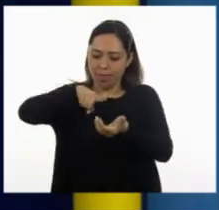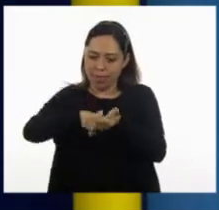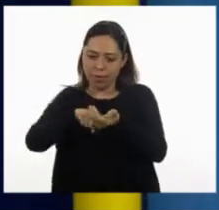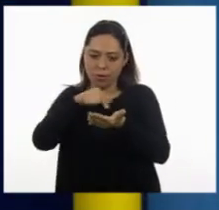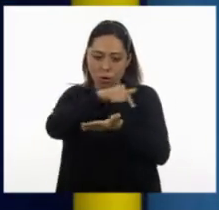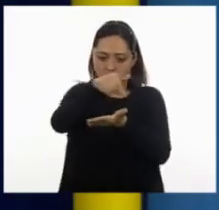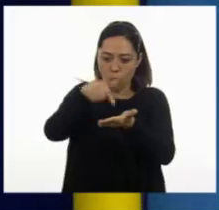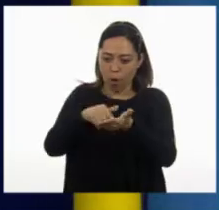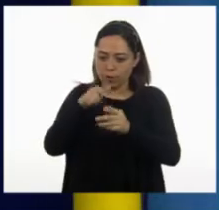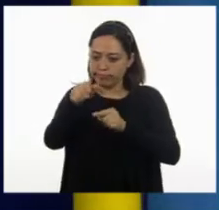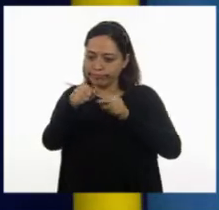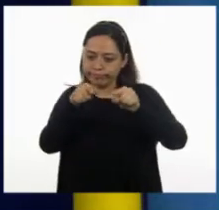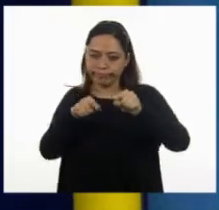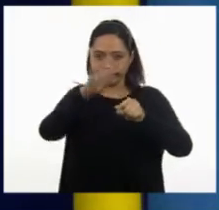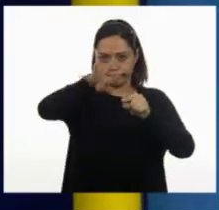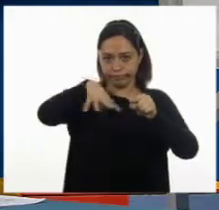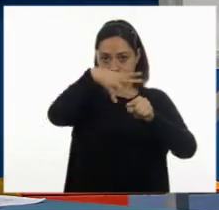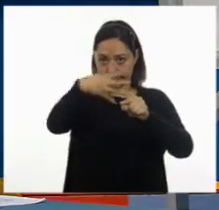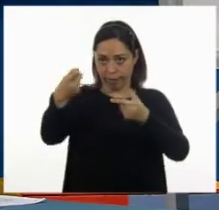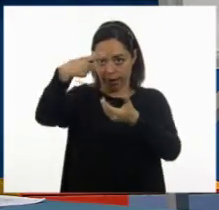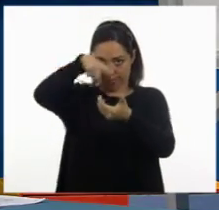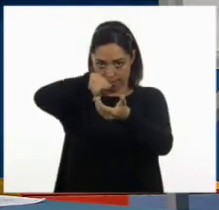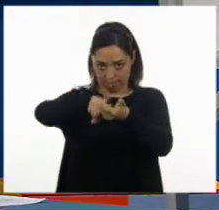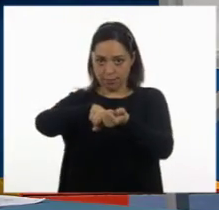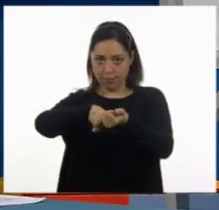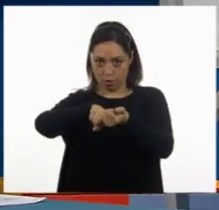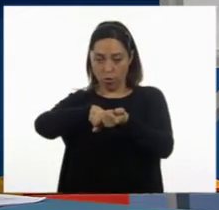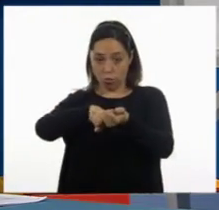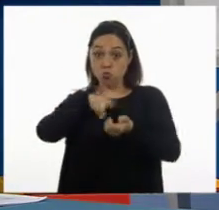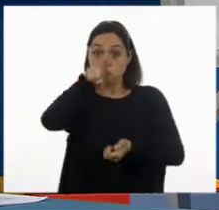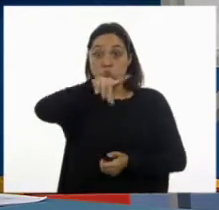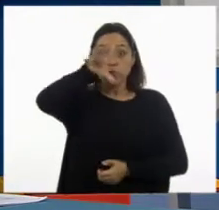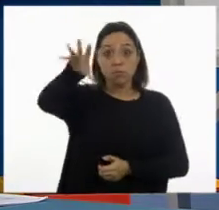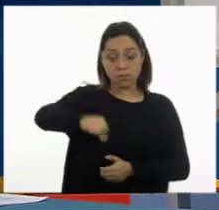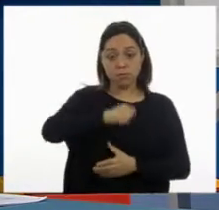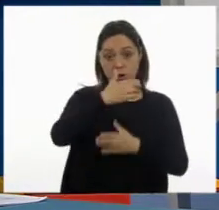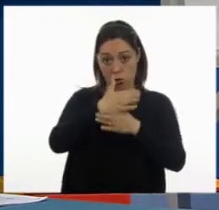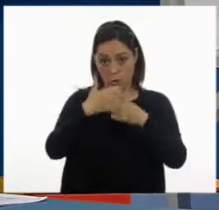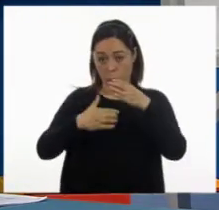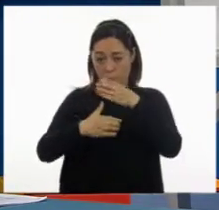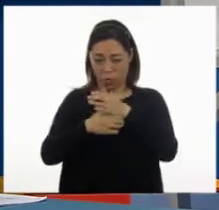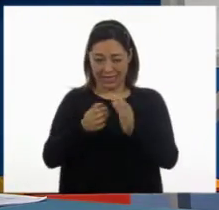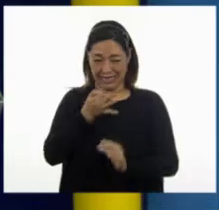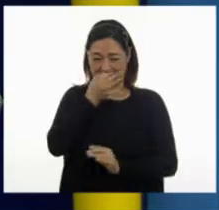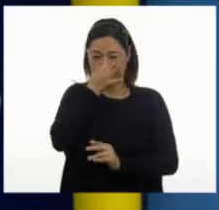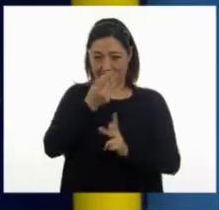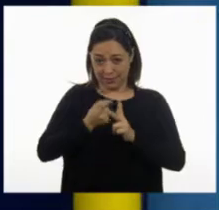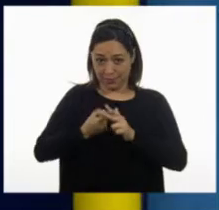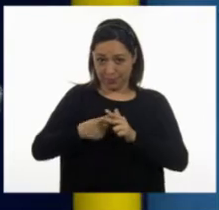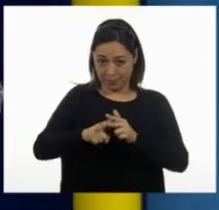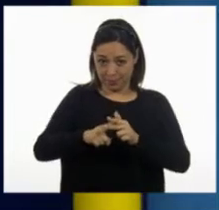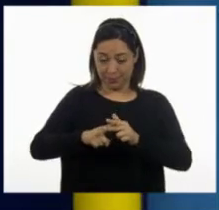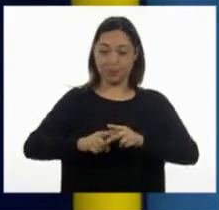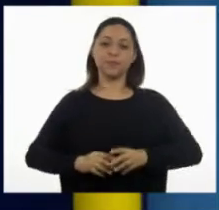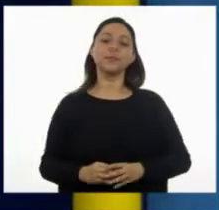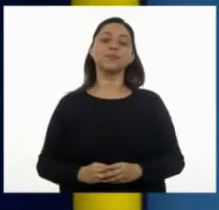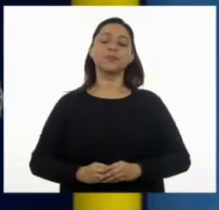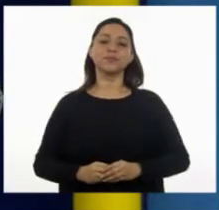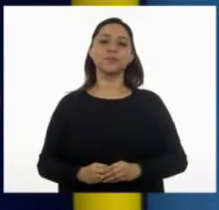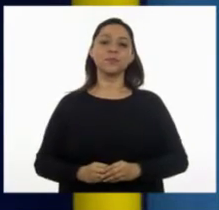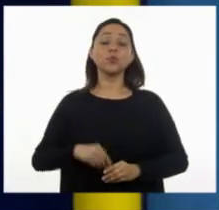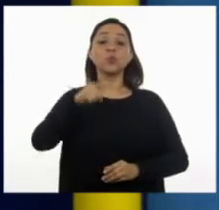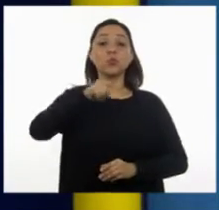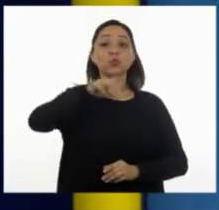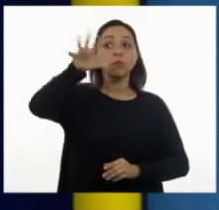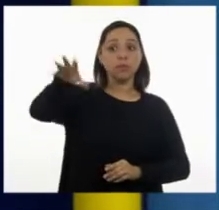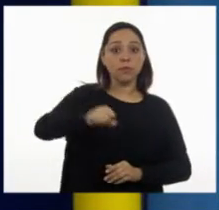vayan por sus cosas, porque en un momento estamos a nada de empezar. Y perfecto, y además de que vayan por